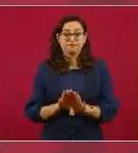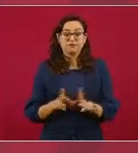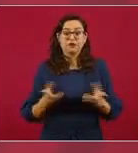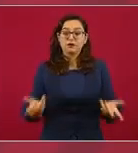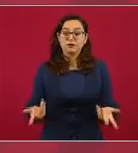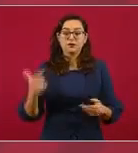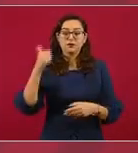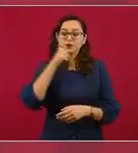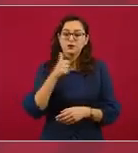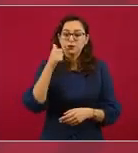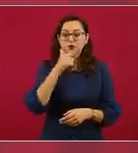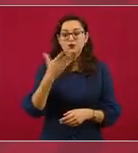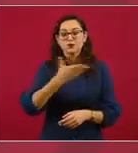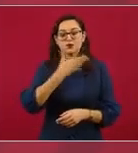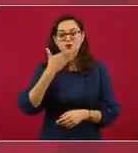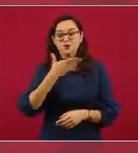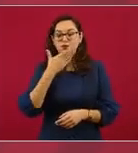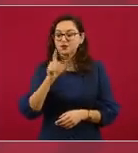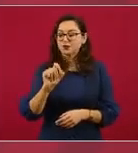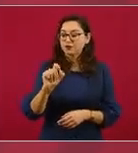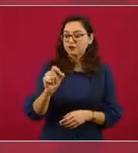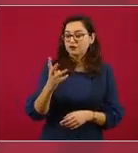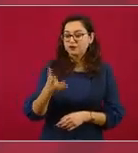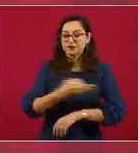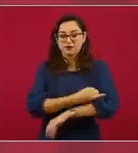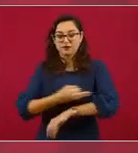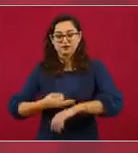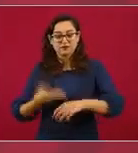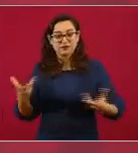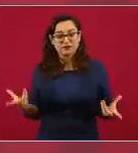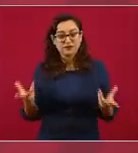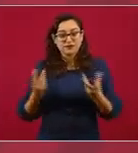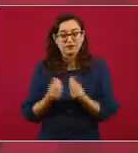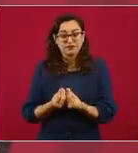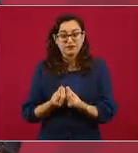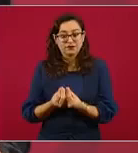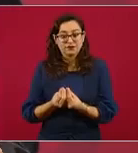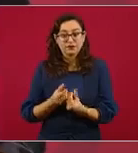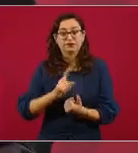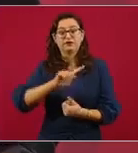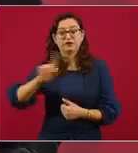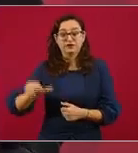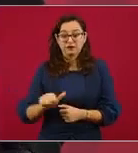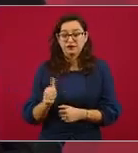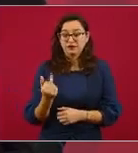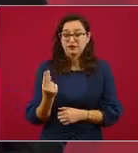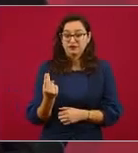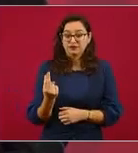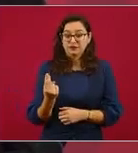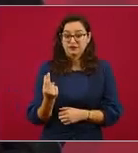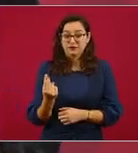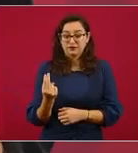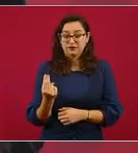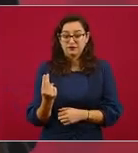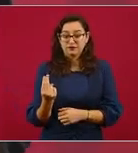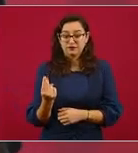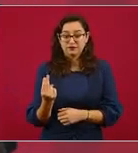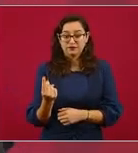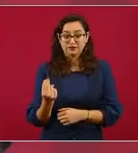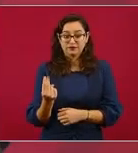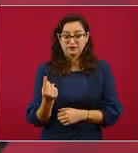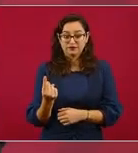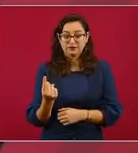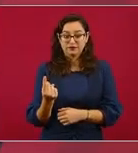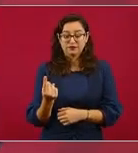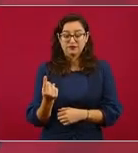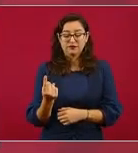partir del 25, ya la ciudad se